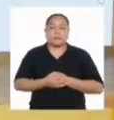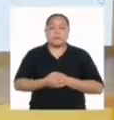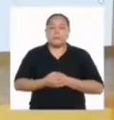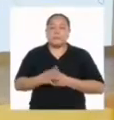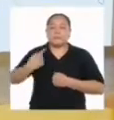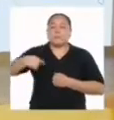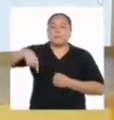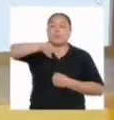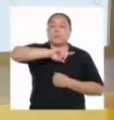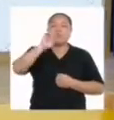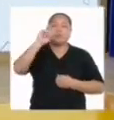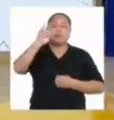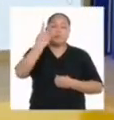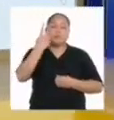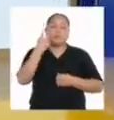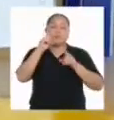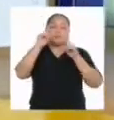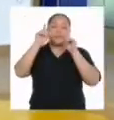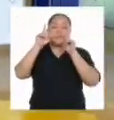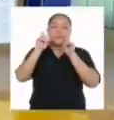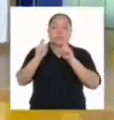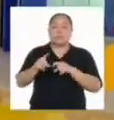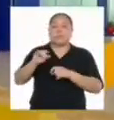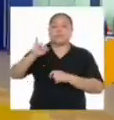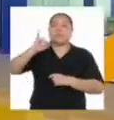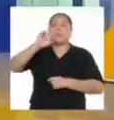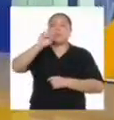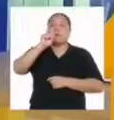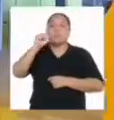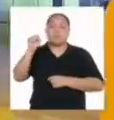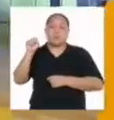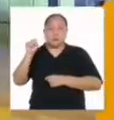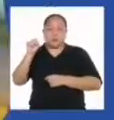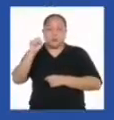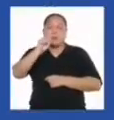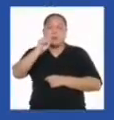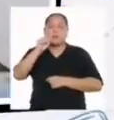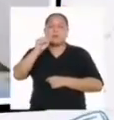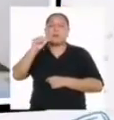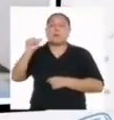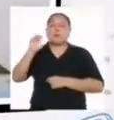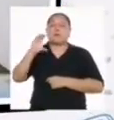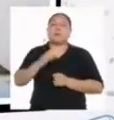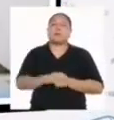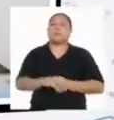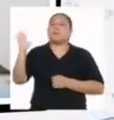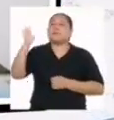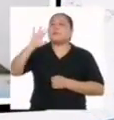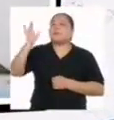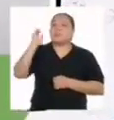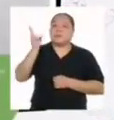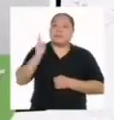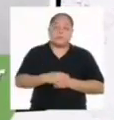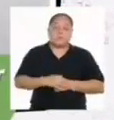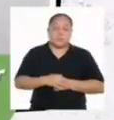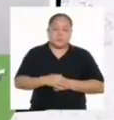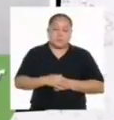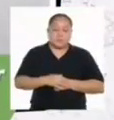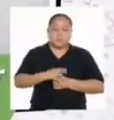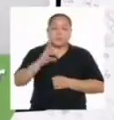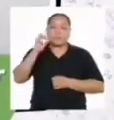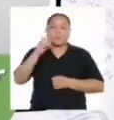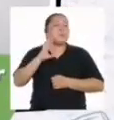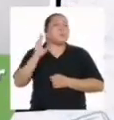Nuestra primera pregunta es de Isaac. ¡Bienvenido! Hola profesora y Rodrigo.